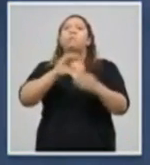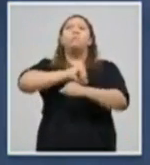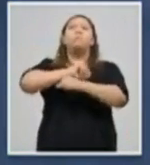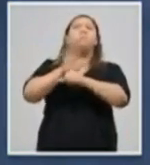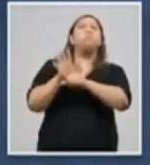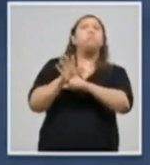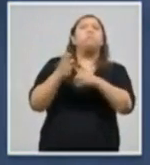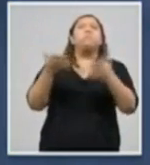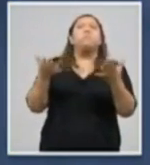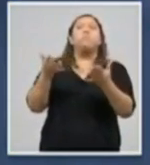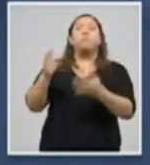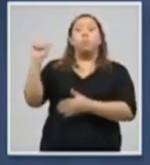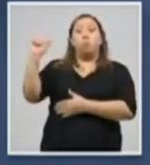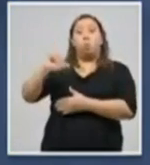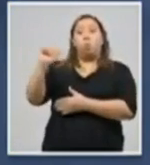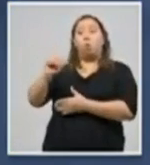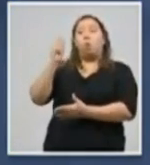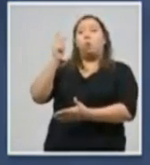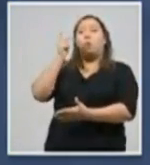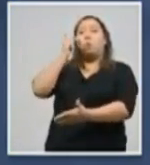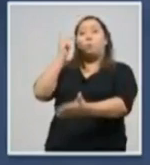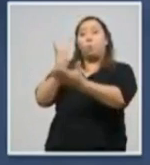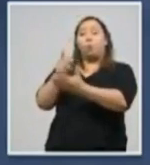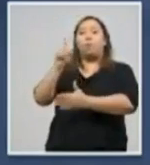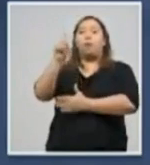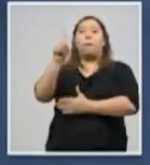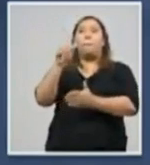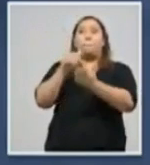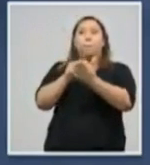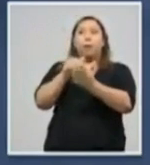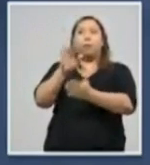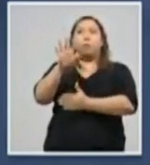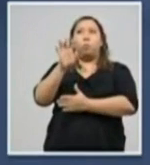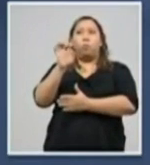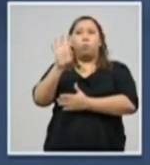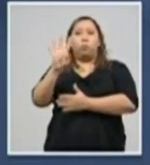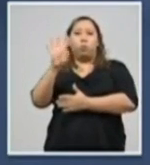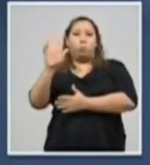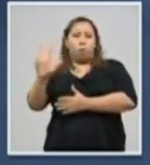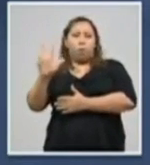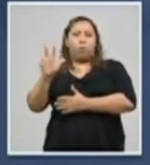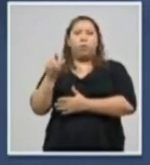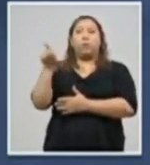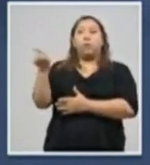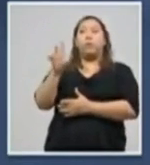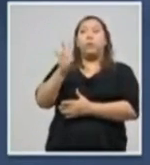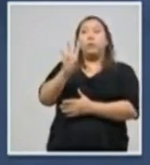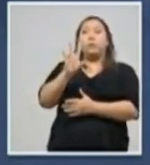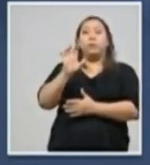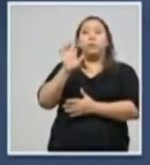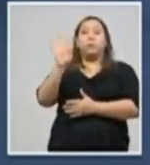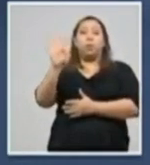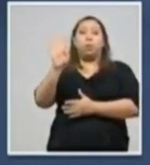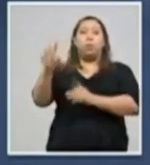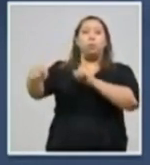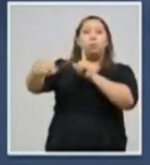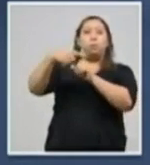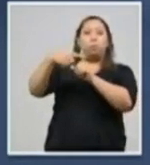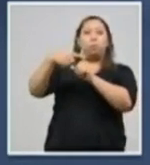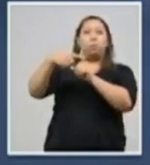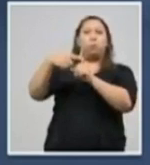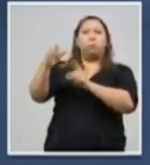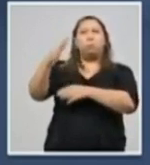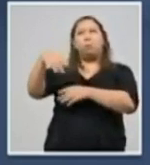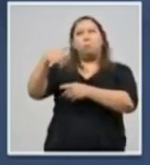se realizaron 1.443 pruebas, de las cuales 704 han resultado positivas, casi la mitad